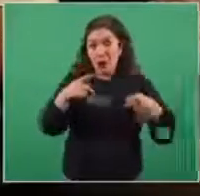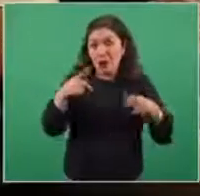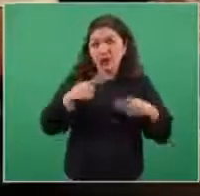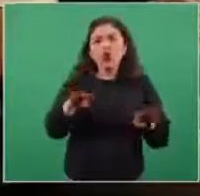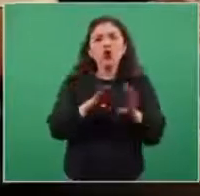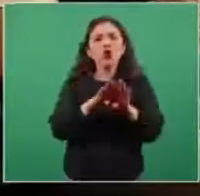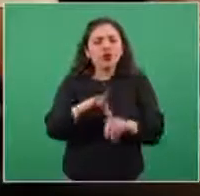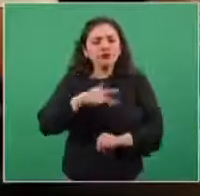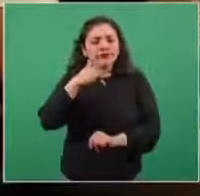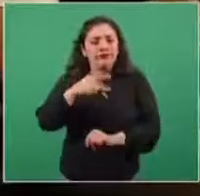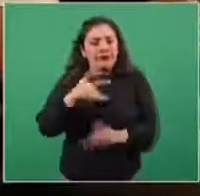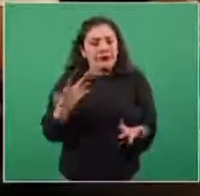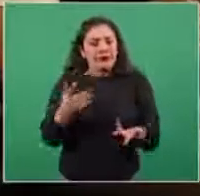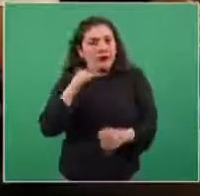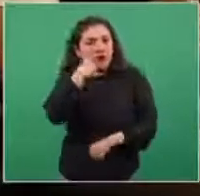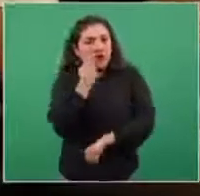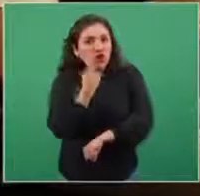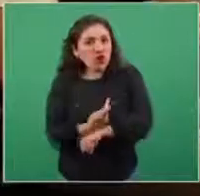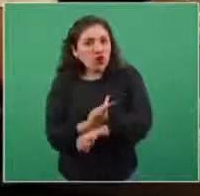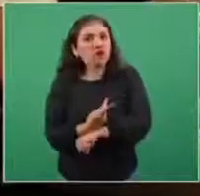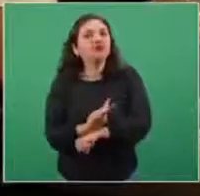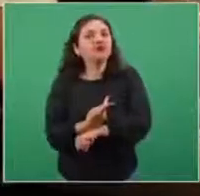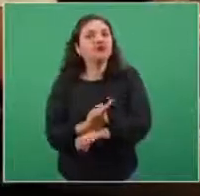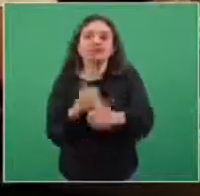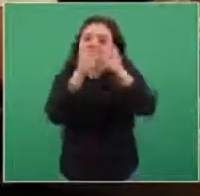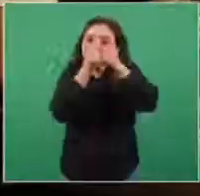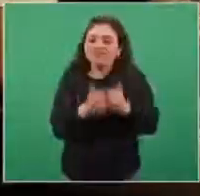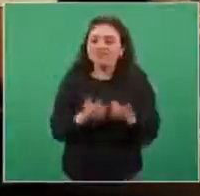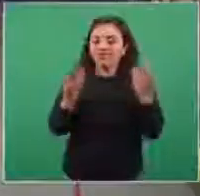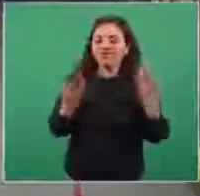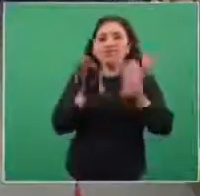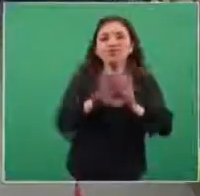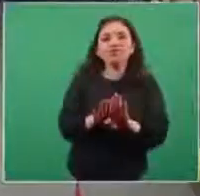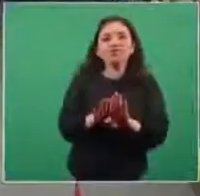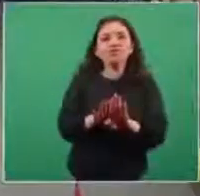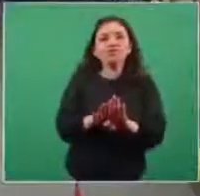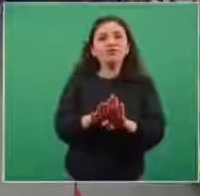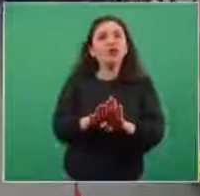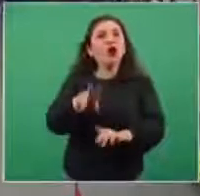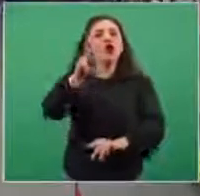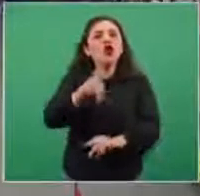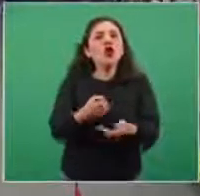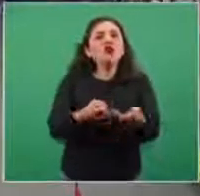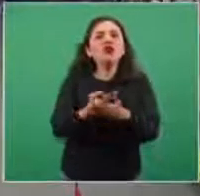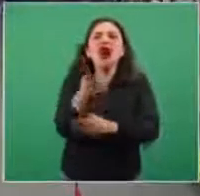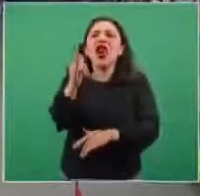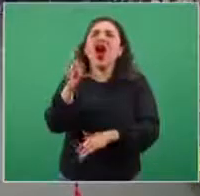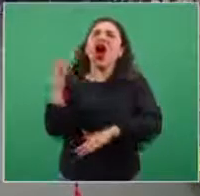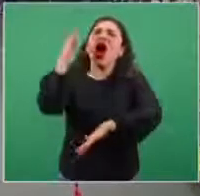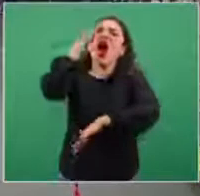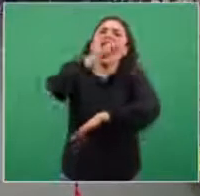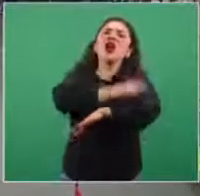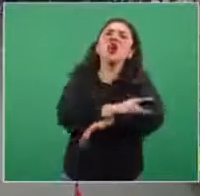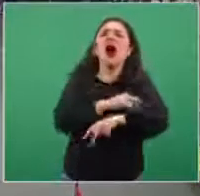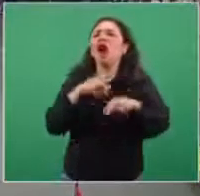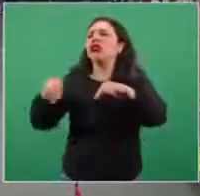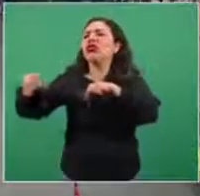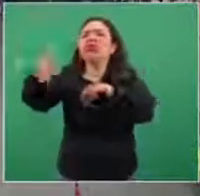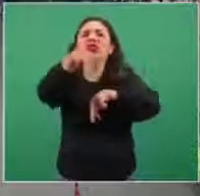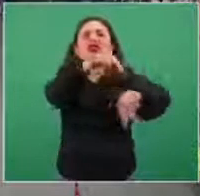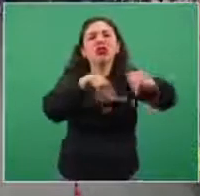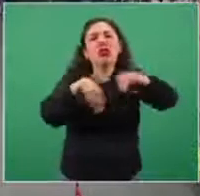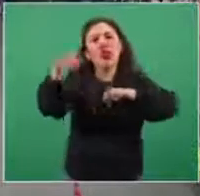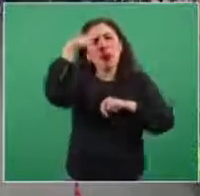voluntaria realmente se autoaislen y no estén en el aeropuerto o en otras zonas